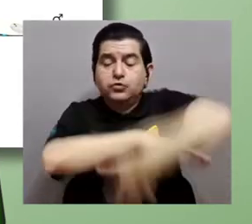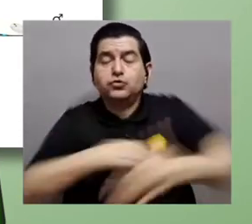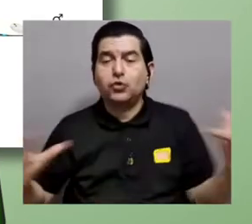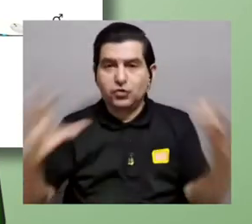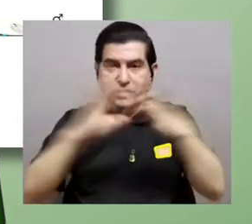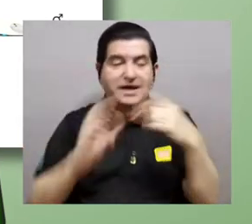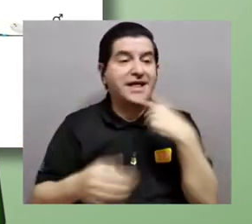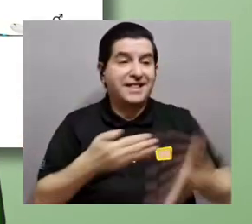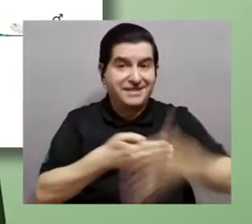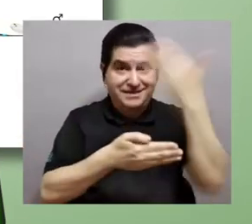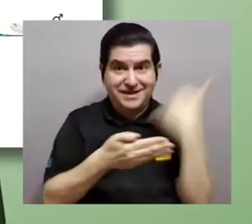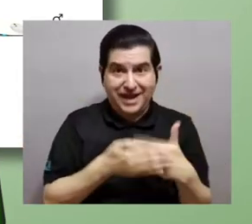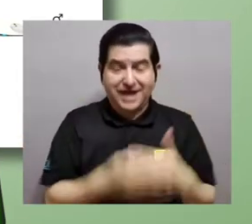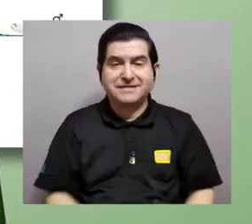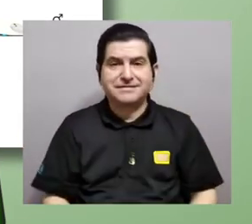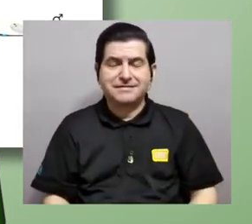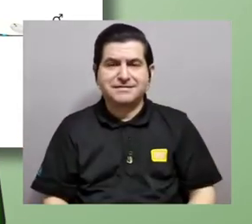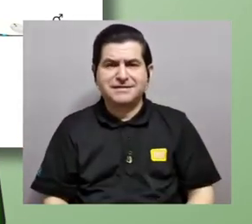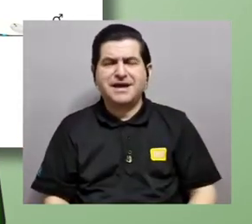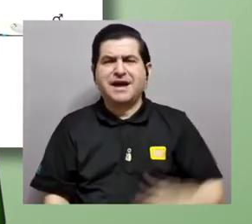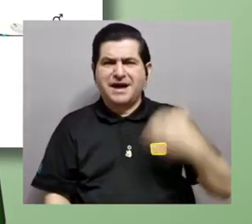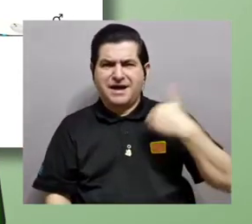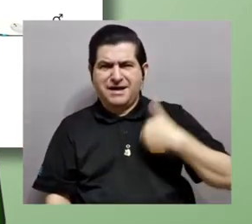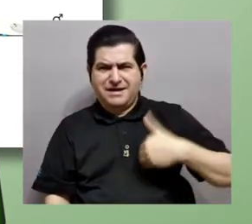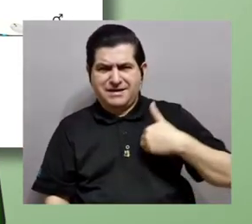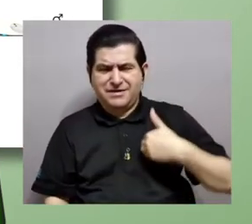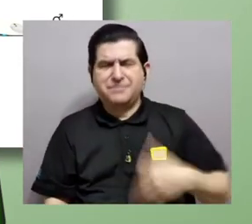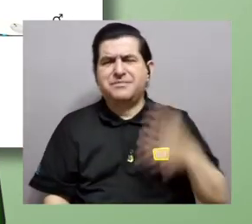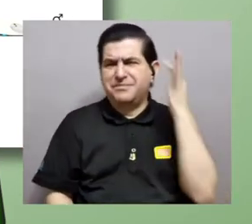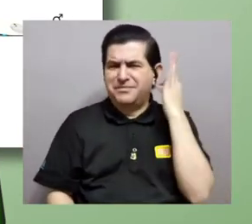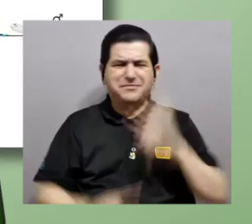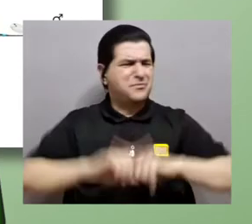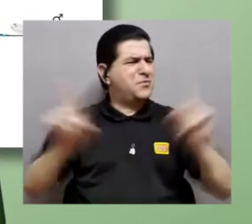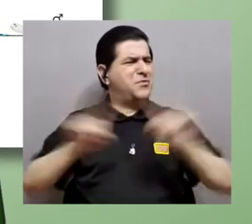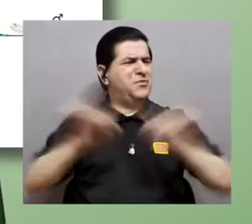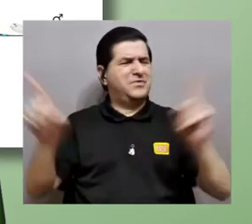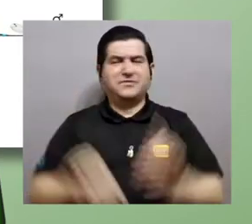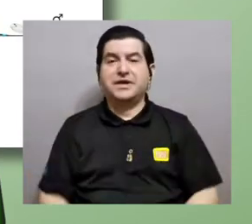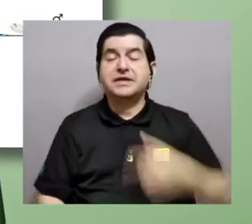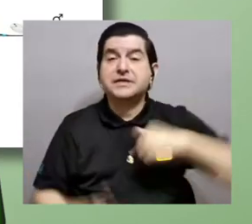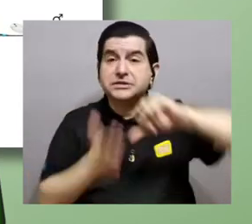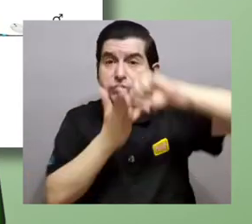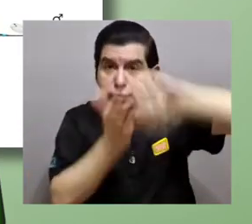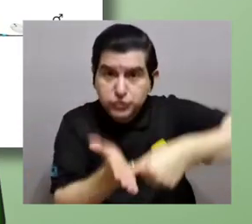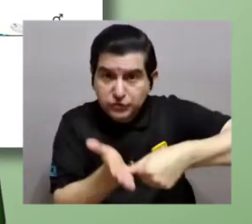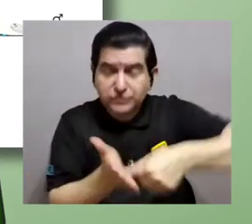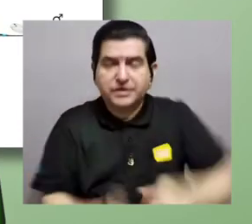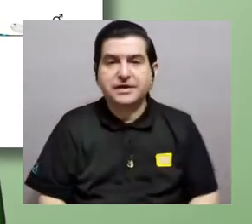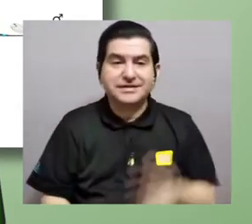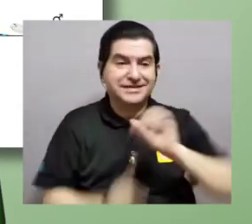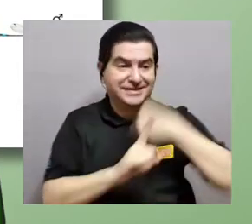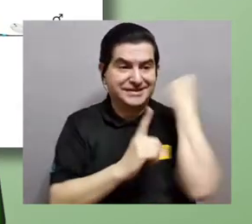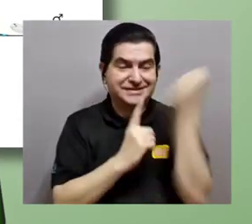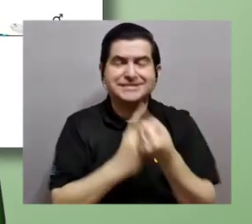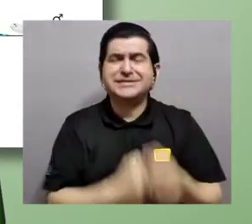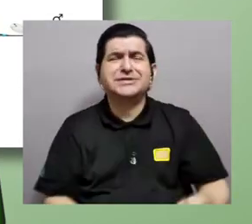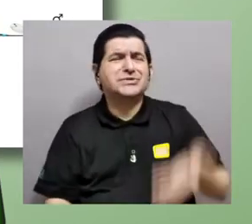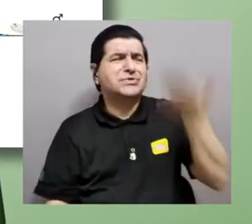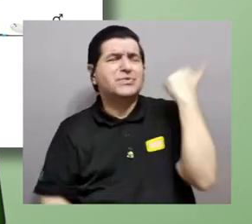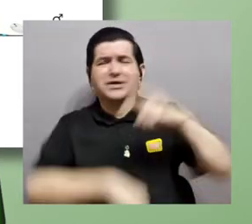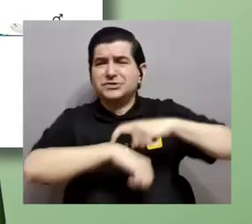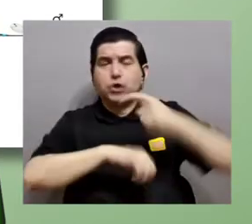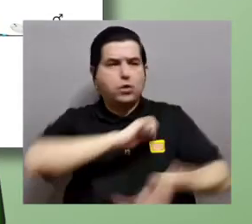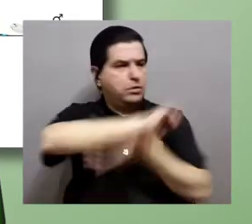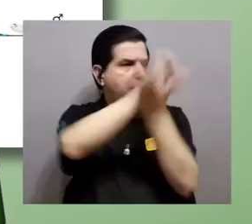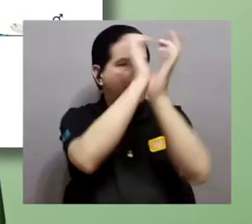mencionado, hembras y machos eran muy diferentes entre sí. Y lo que quiero recalcar es que esas condiciones ancestrales han cambiado